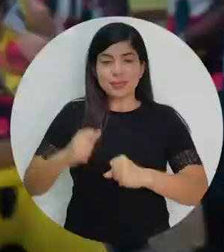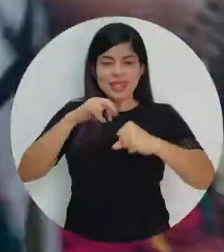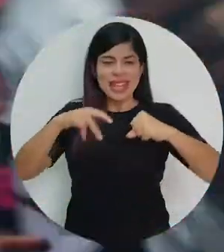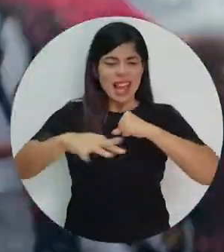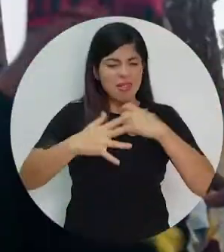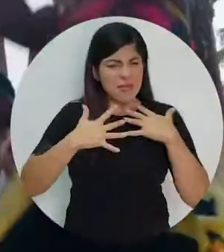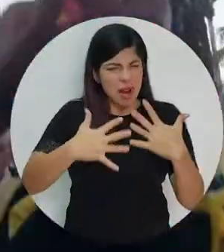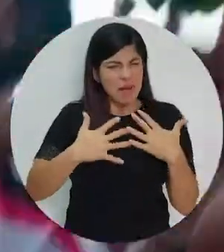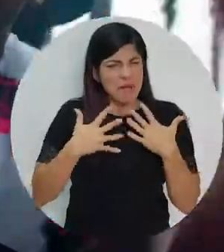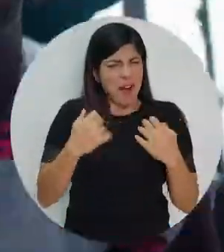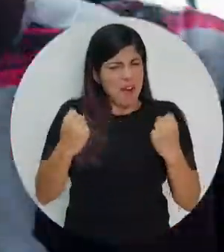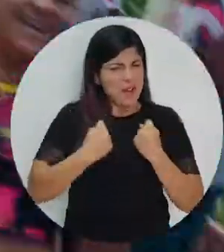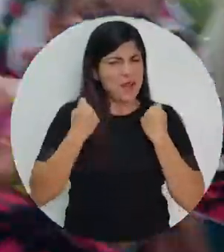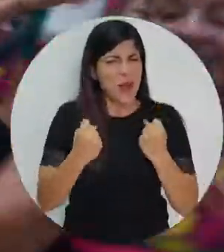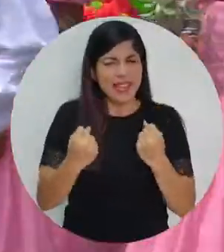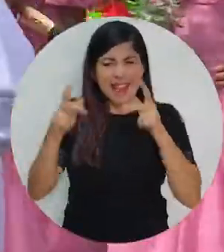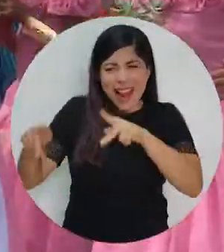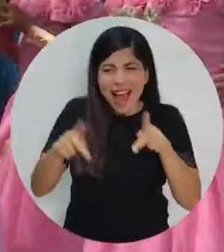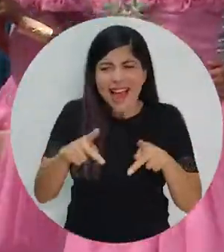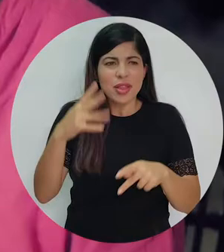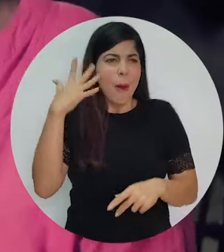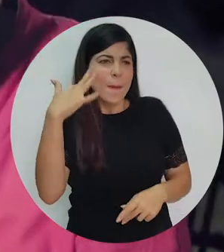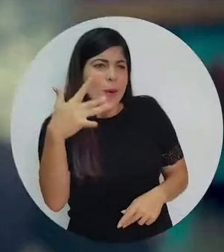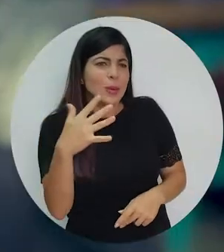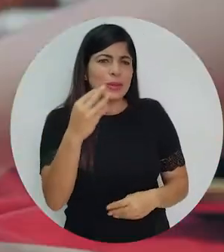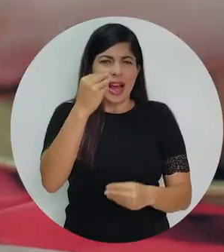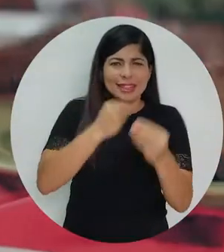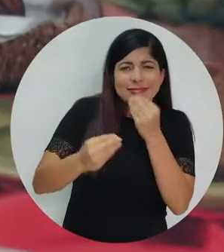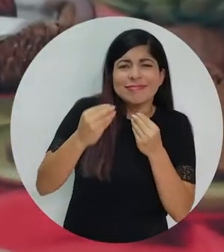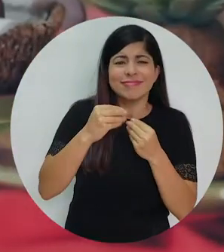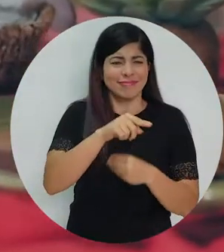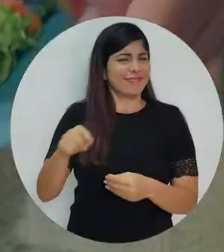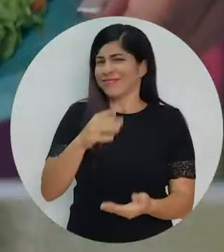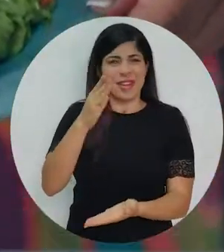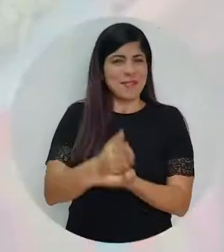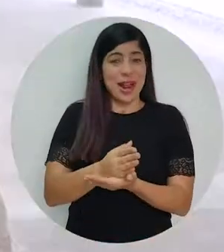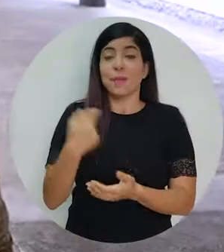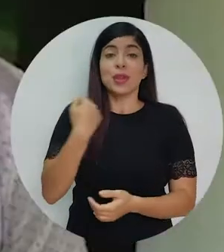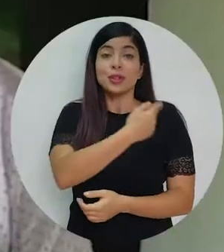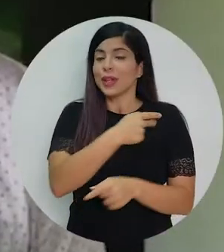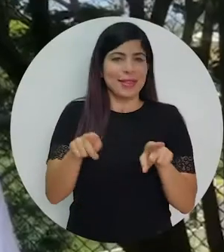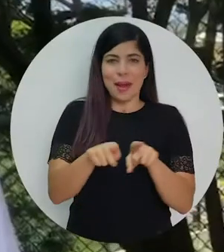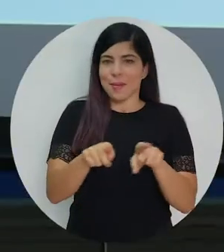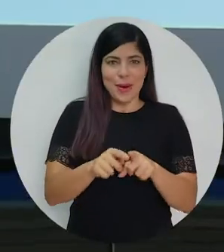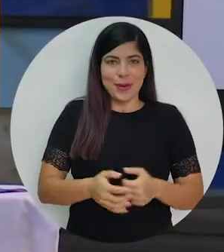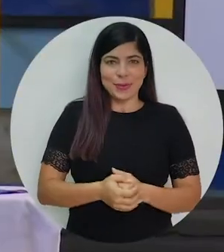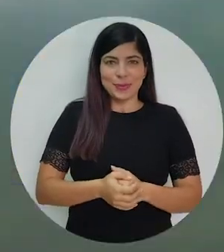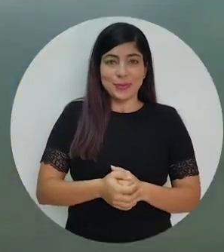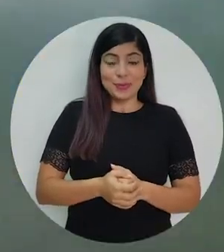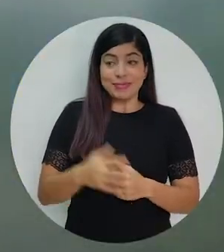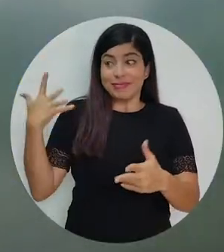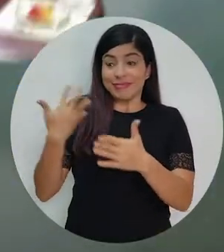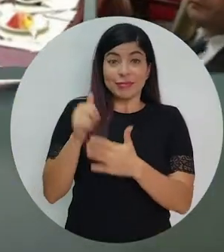El Caribe vibra a un ritmo vertiginoso. Su gente, su música, su gastronomía no se detienen. Nosotros tampoco.